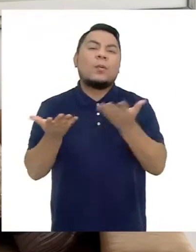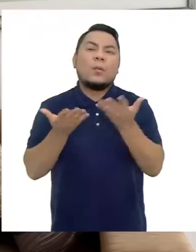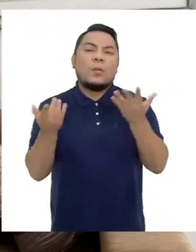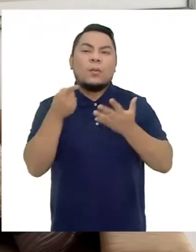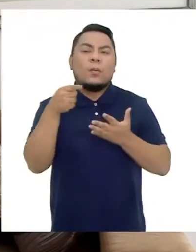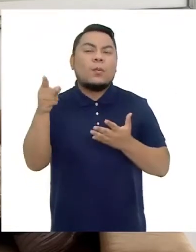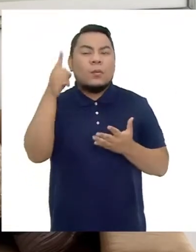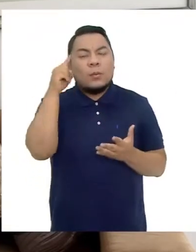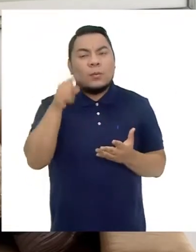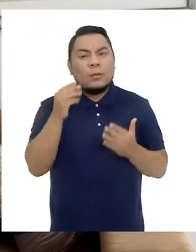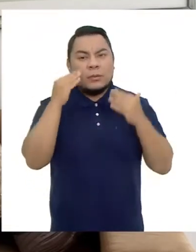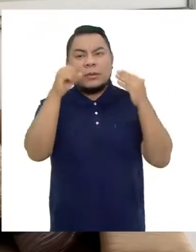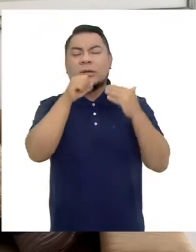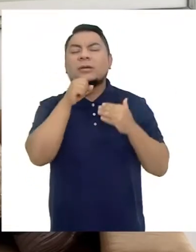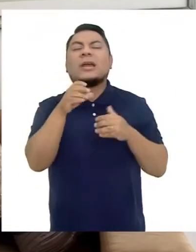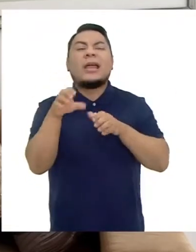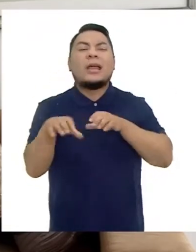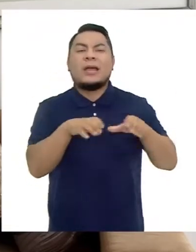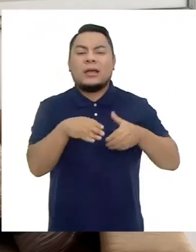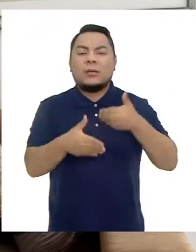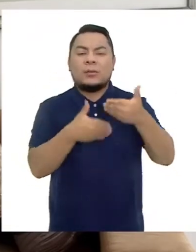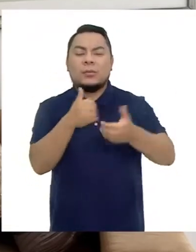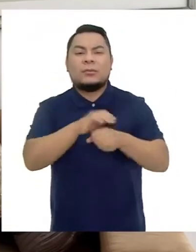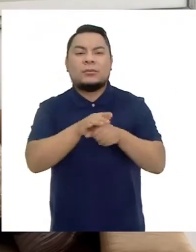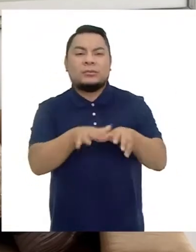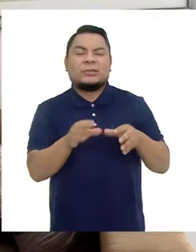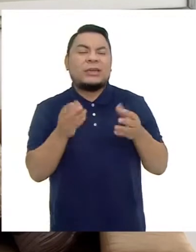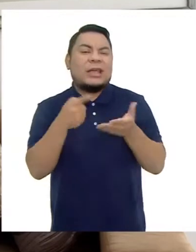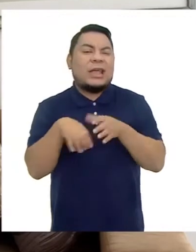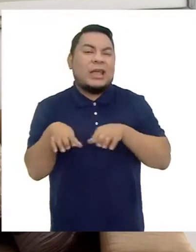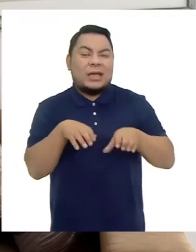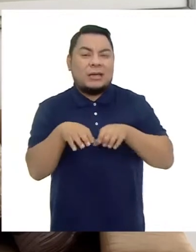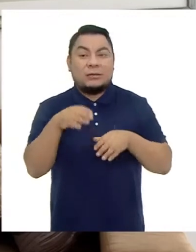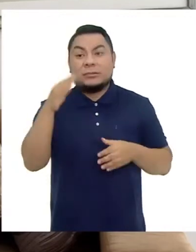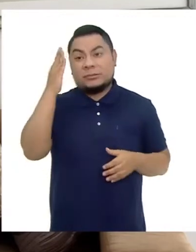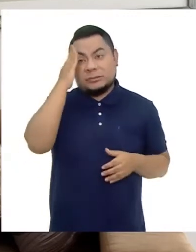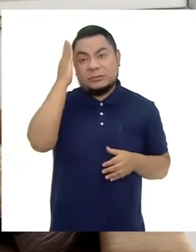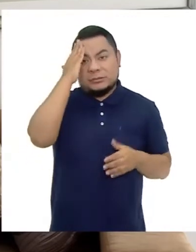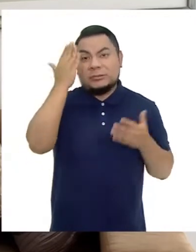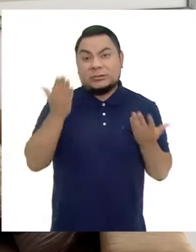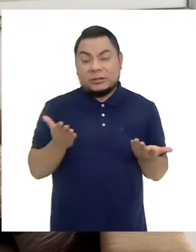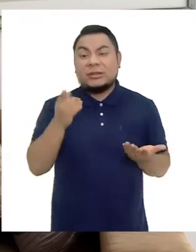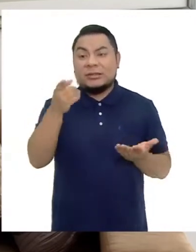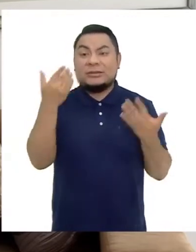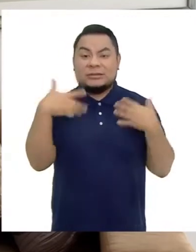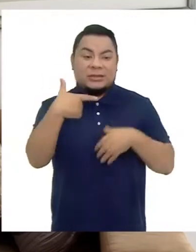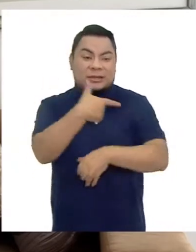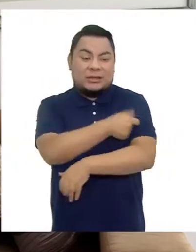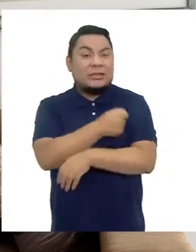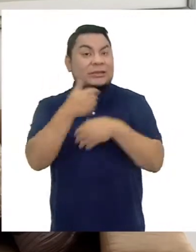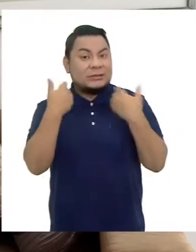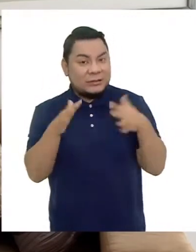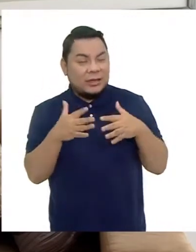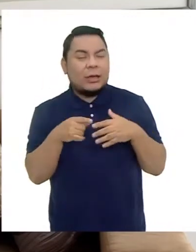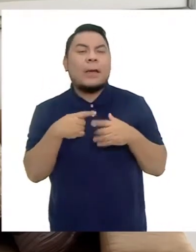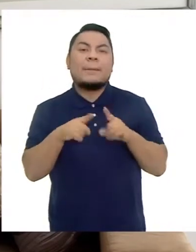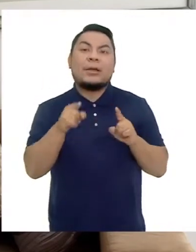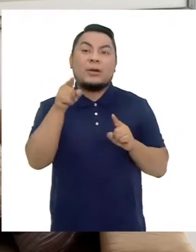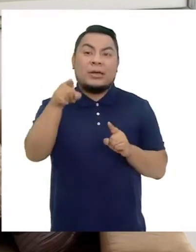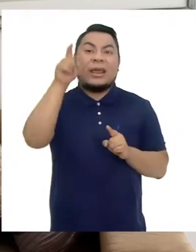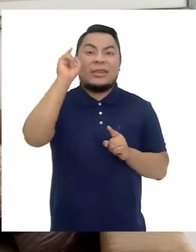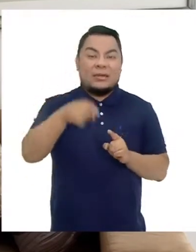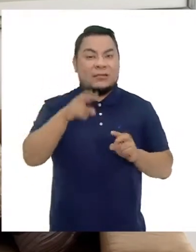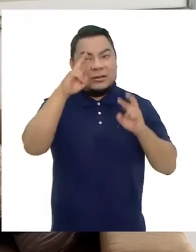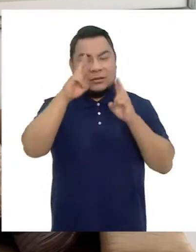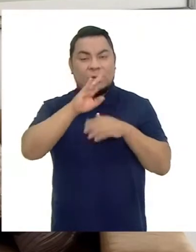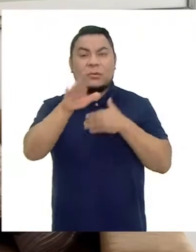deberían tener los adultos mayores en el marco de la pandemia? Teniendo en cuenta que si bien ya están vacunados Igual deben de seguir